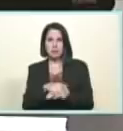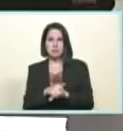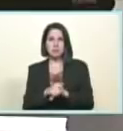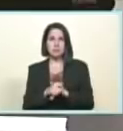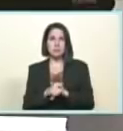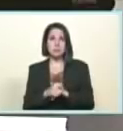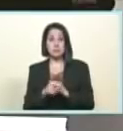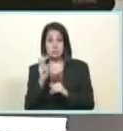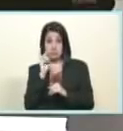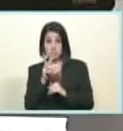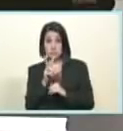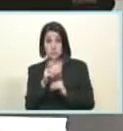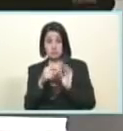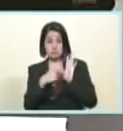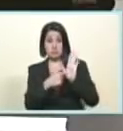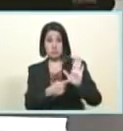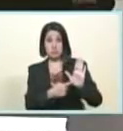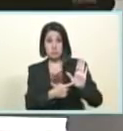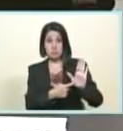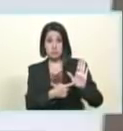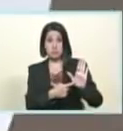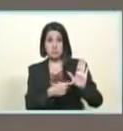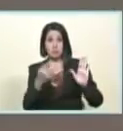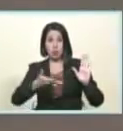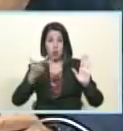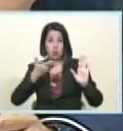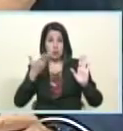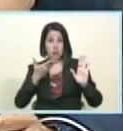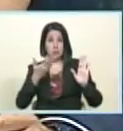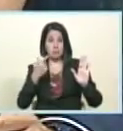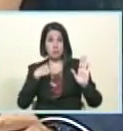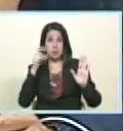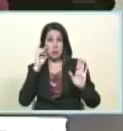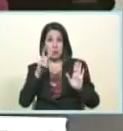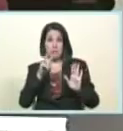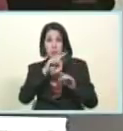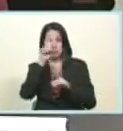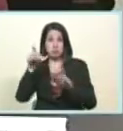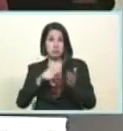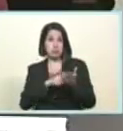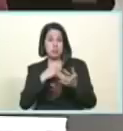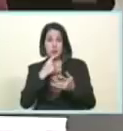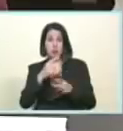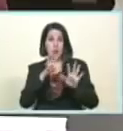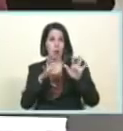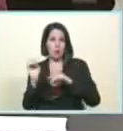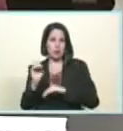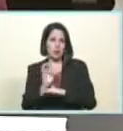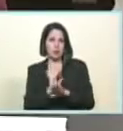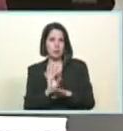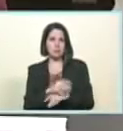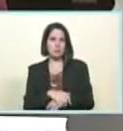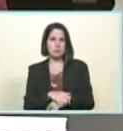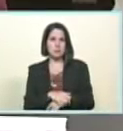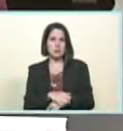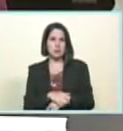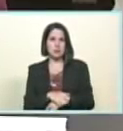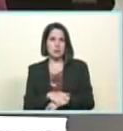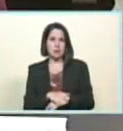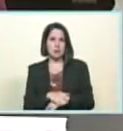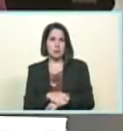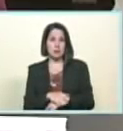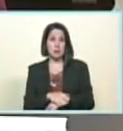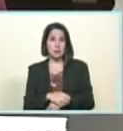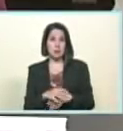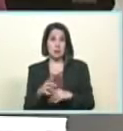este dato es muy importante yo redondeo esto en 90% si ustedes me lo permiten porque